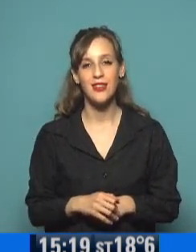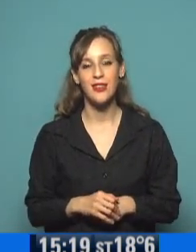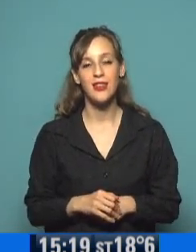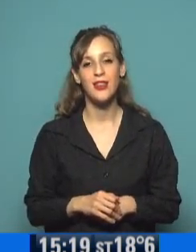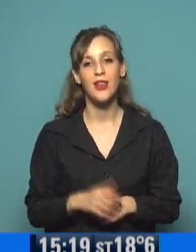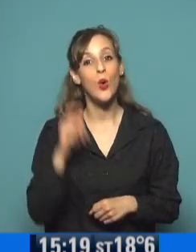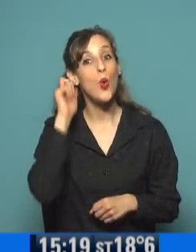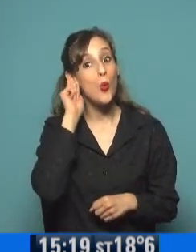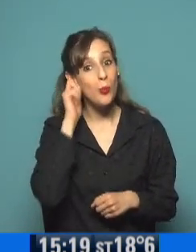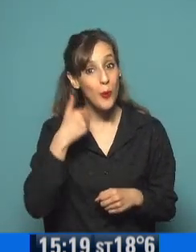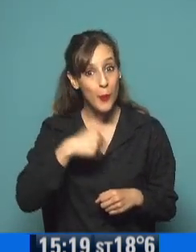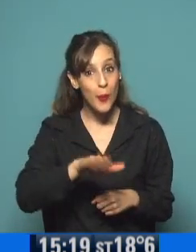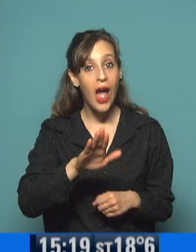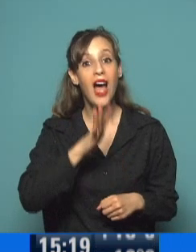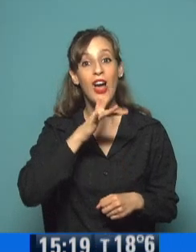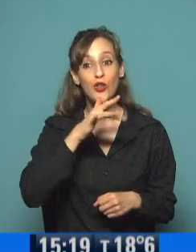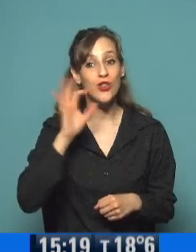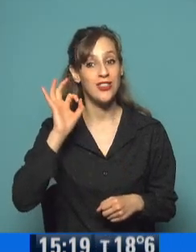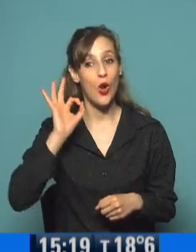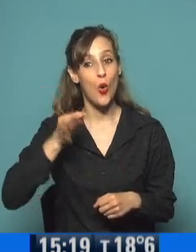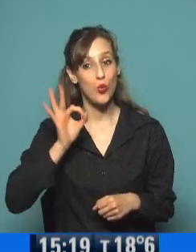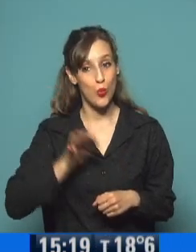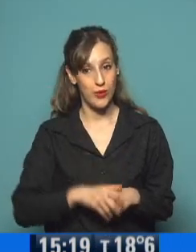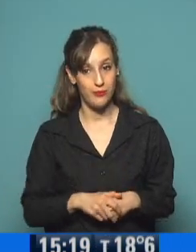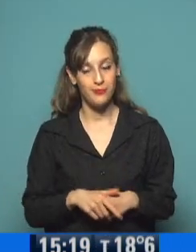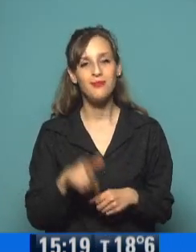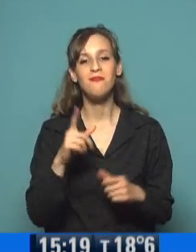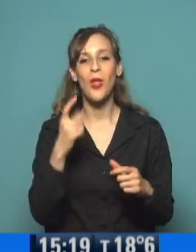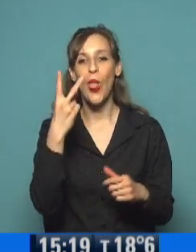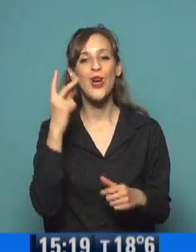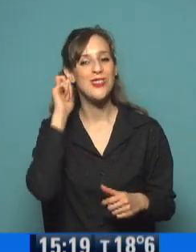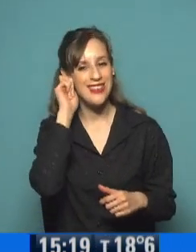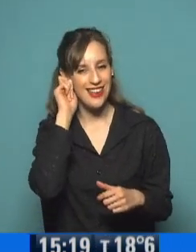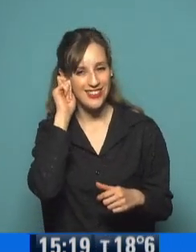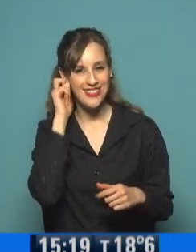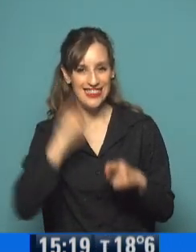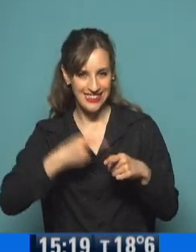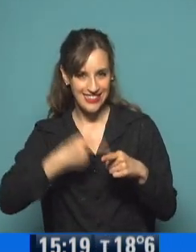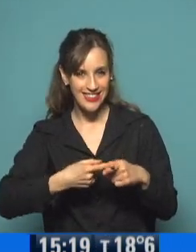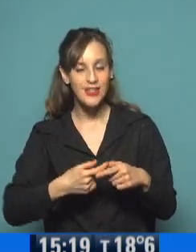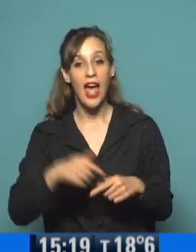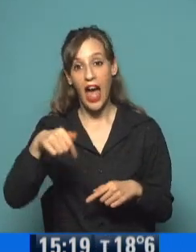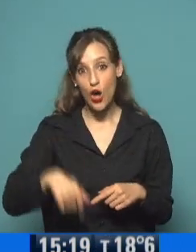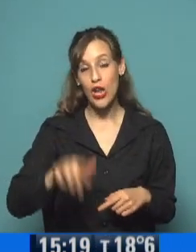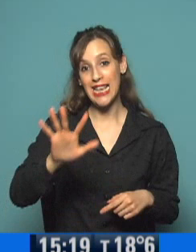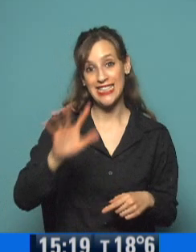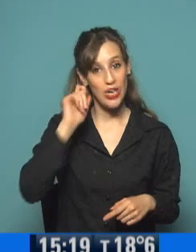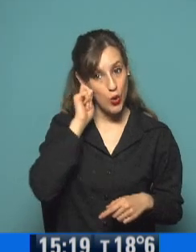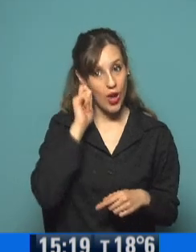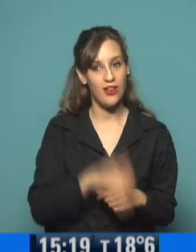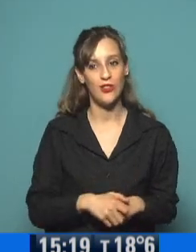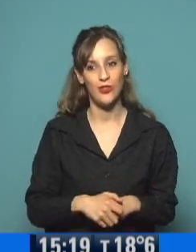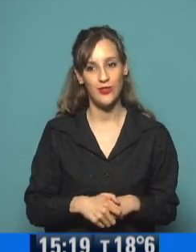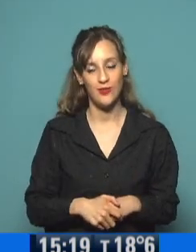Mi cumple es el 14 de octubre. Y ahí es la foto de los dos añitos, mirá. Ah, tiene cinco. Parece la invitación del cumple. Lola.